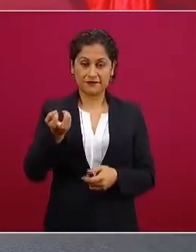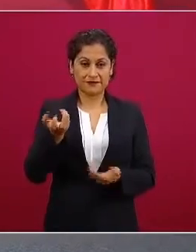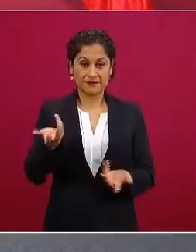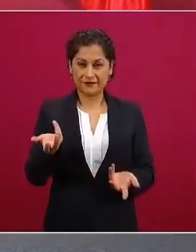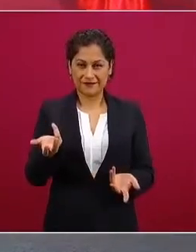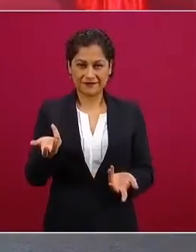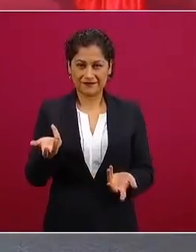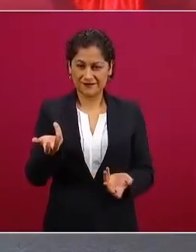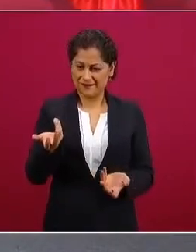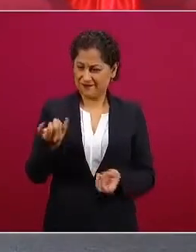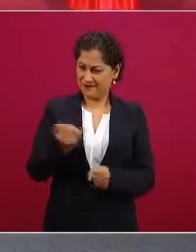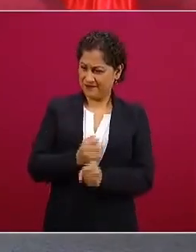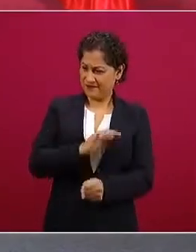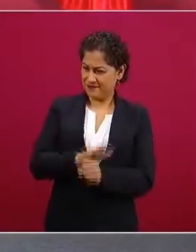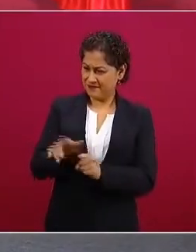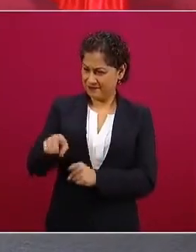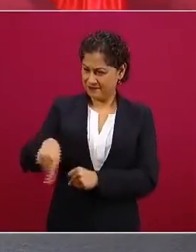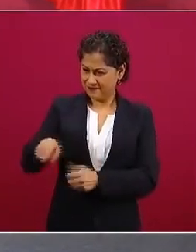ni siquiera